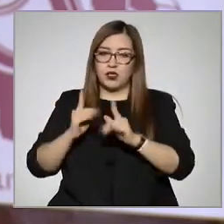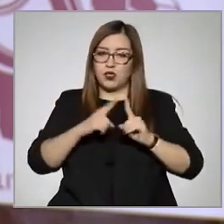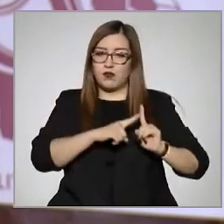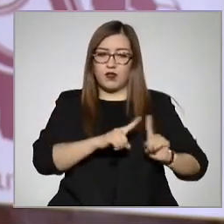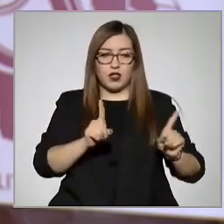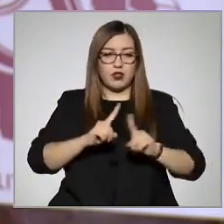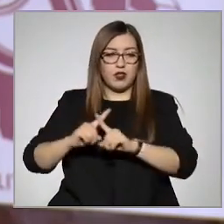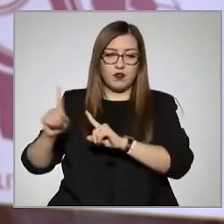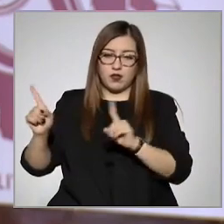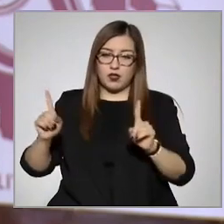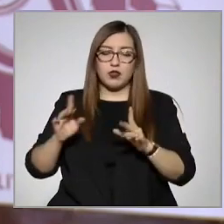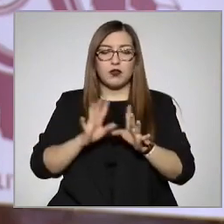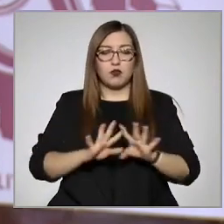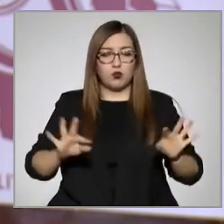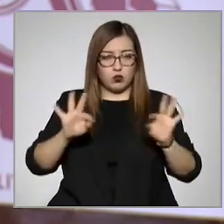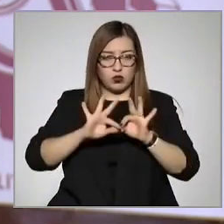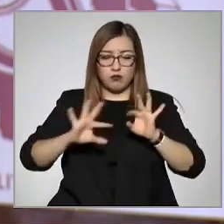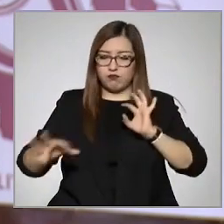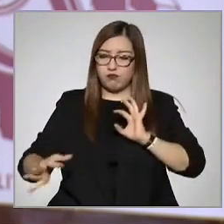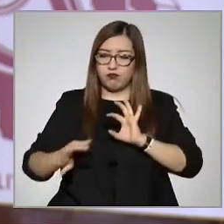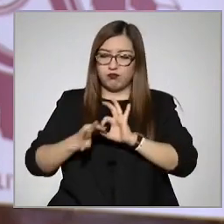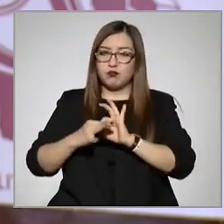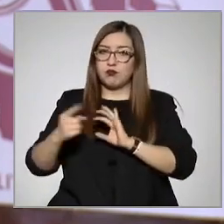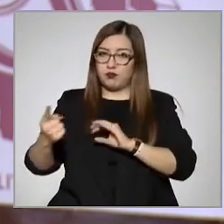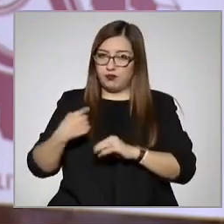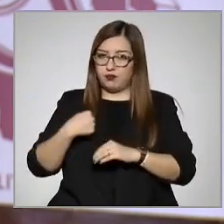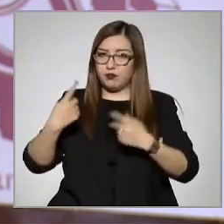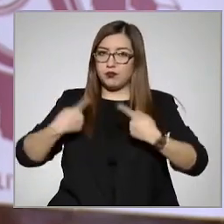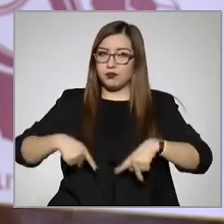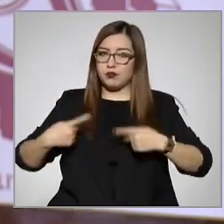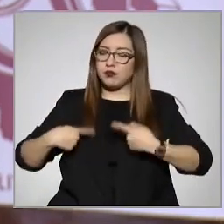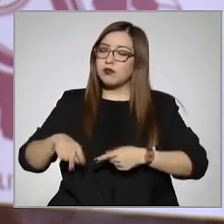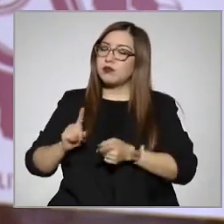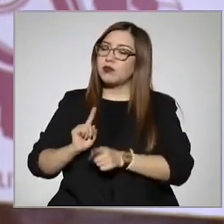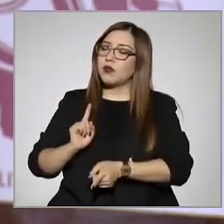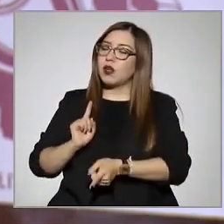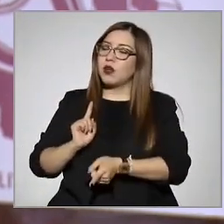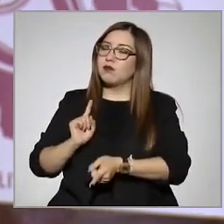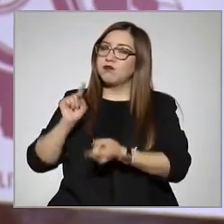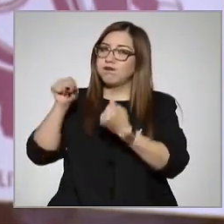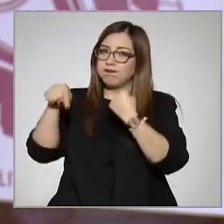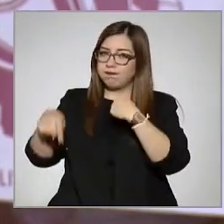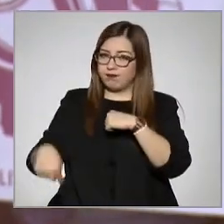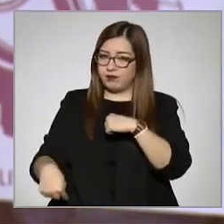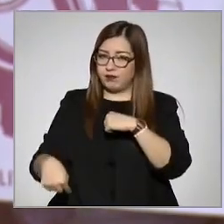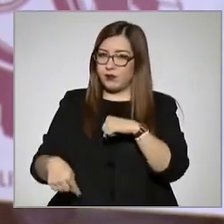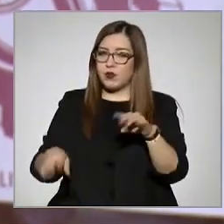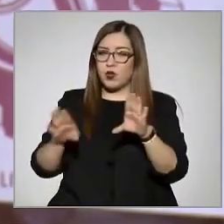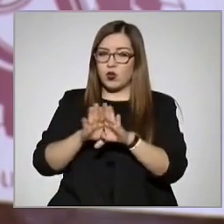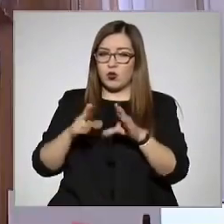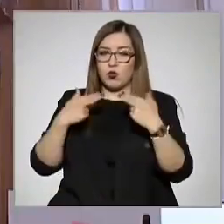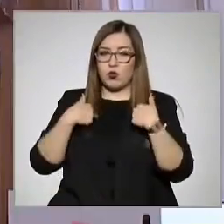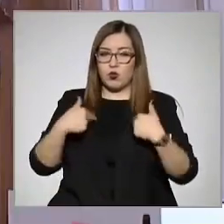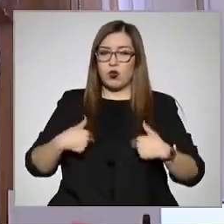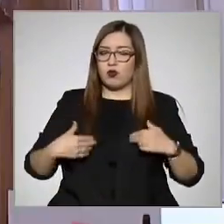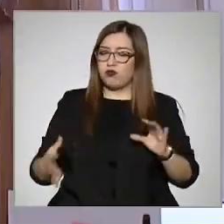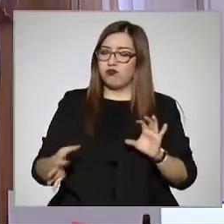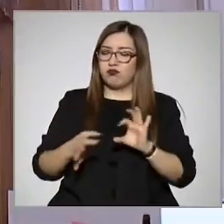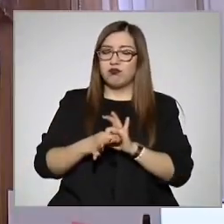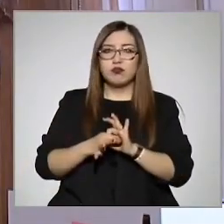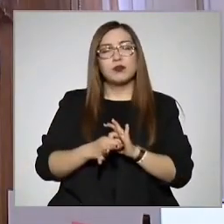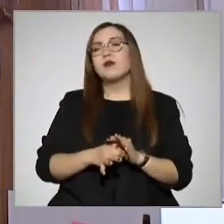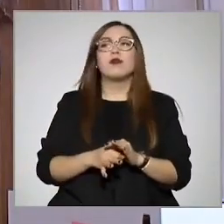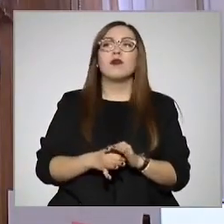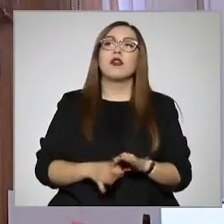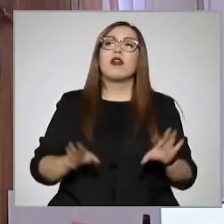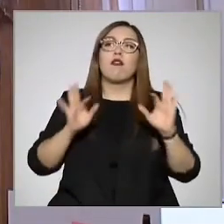es importante conectarse con el paciente en una forma de como ser humano. Bueno, la forma